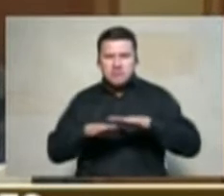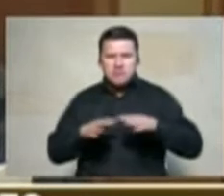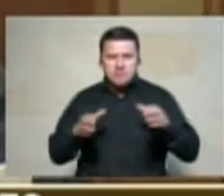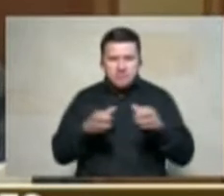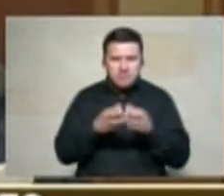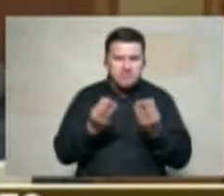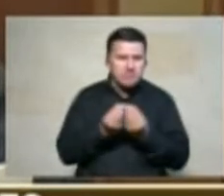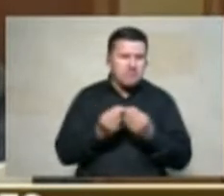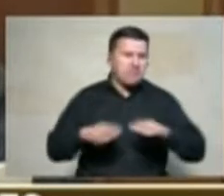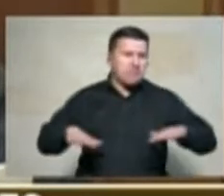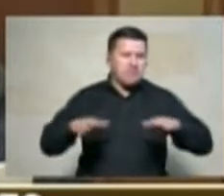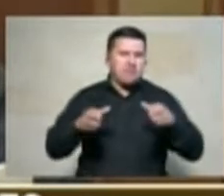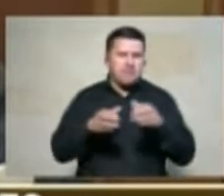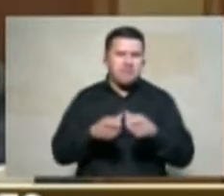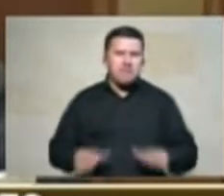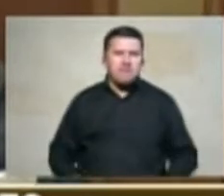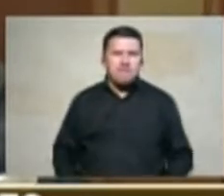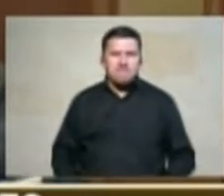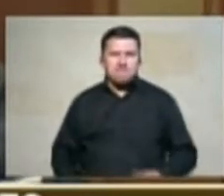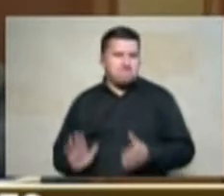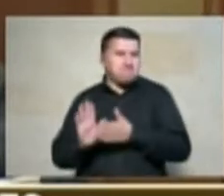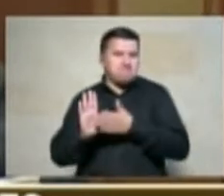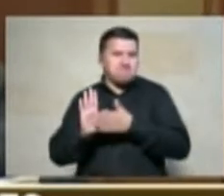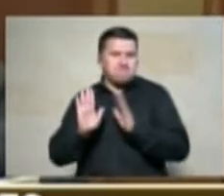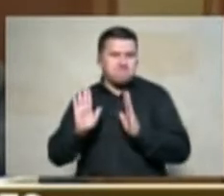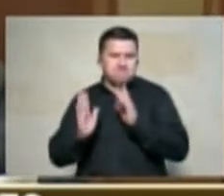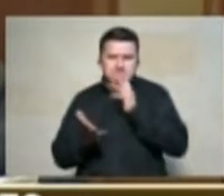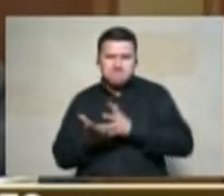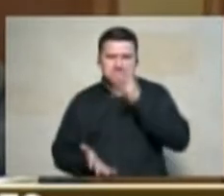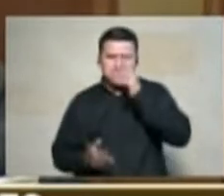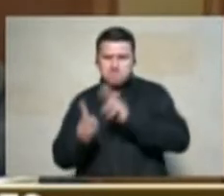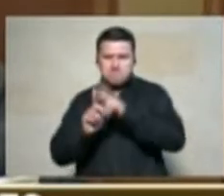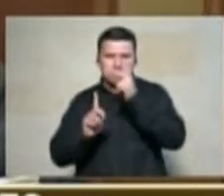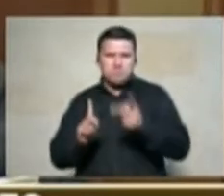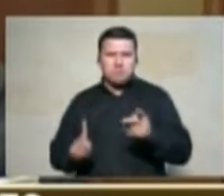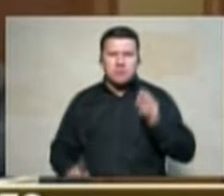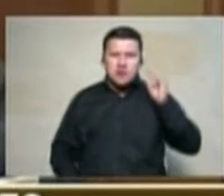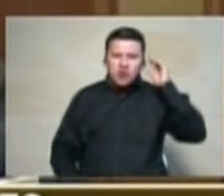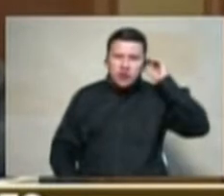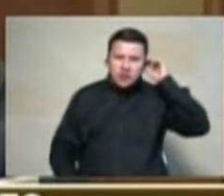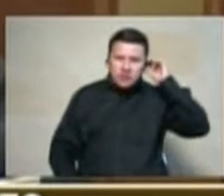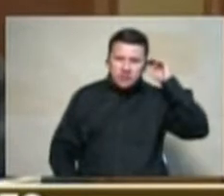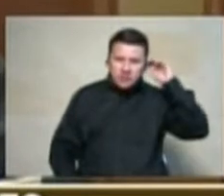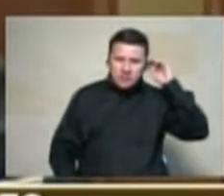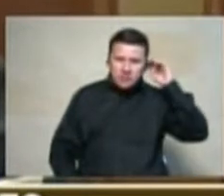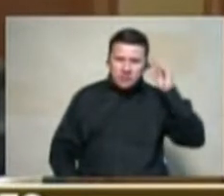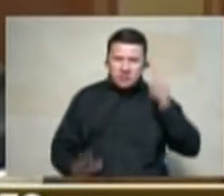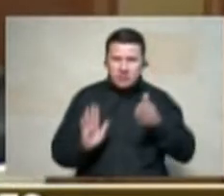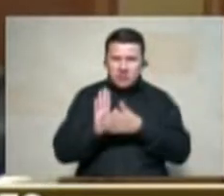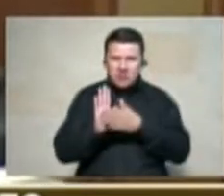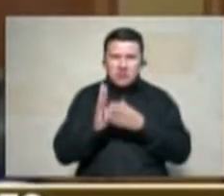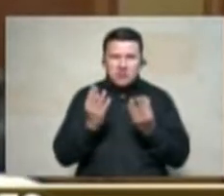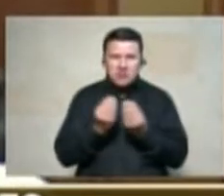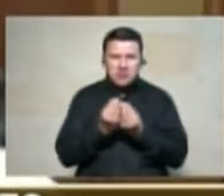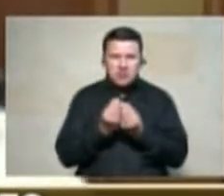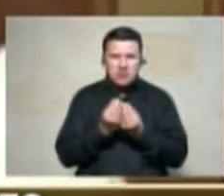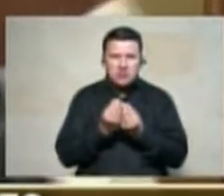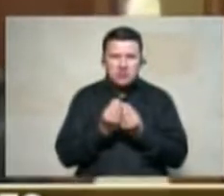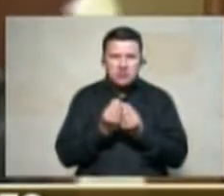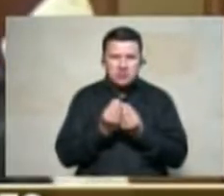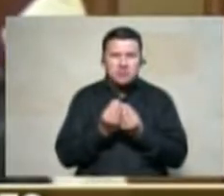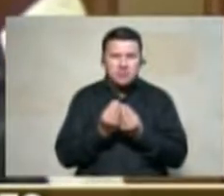enriqueciendo con las víctimas y en ese sentido entonces yo sí creo que